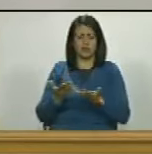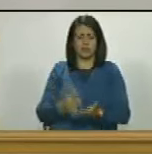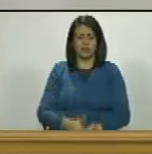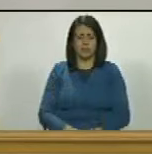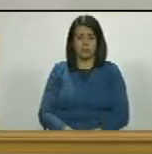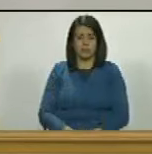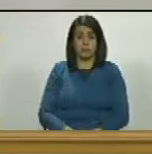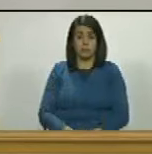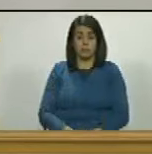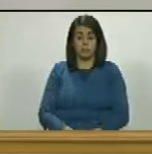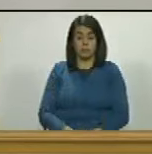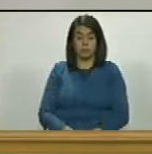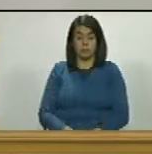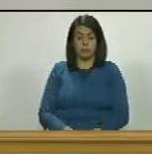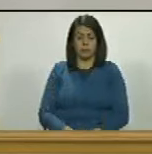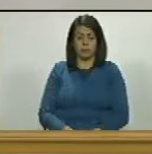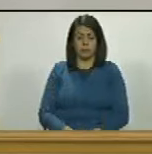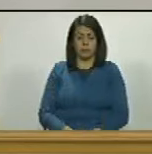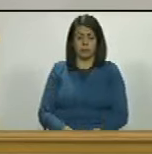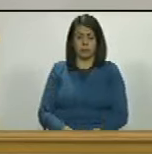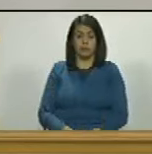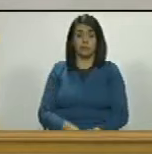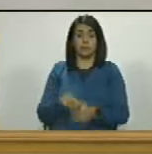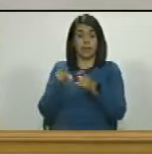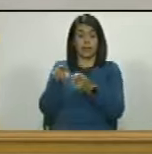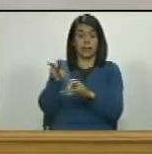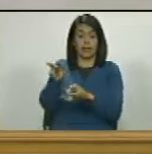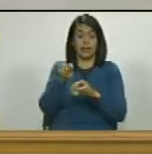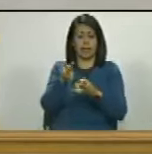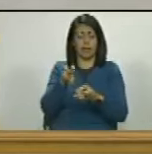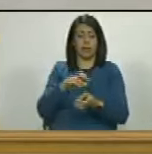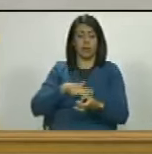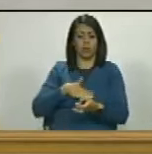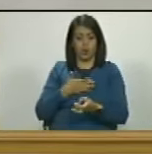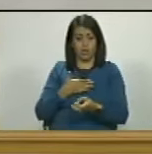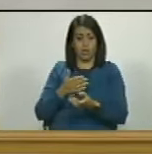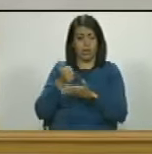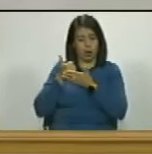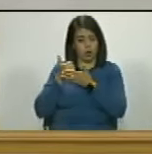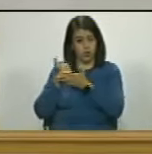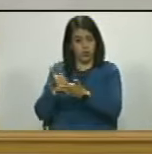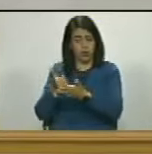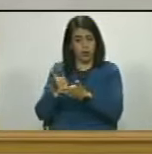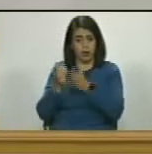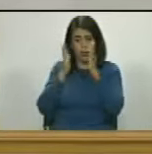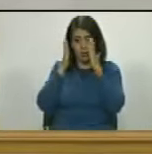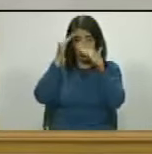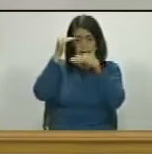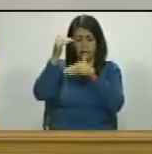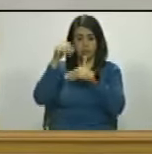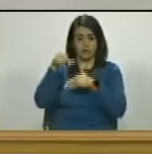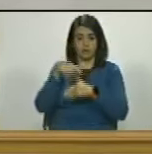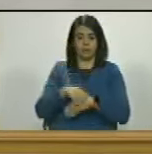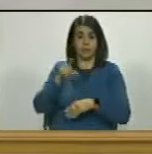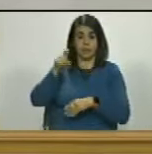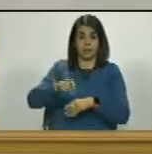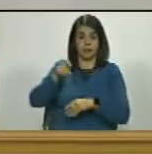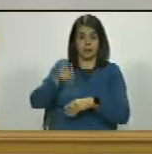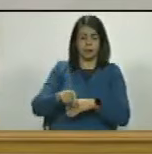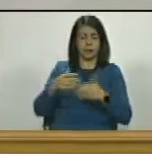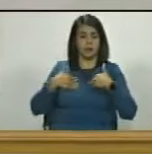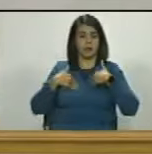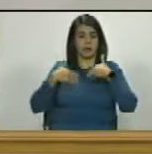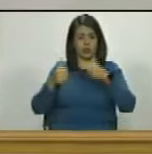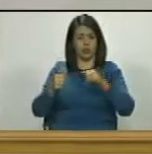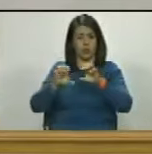en lugar de eso esas ganancias hubieran podido servir para atender las necesidades de